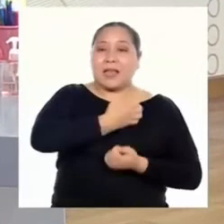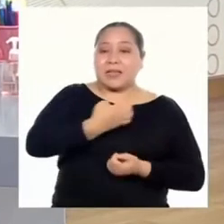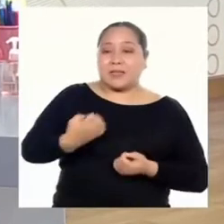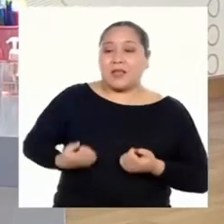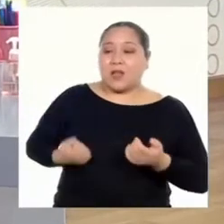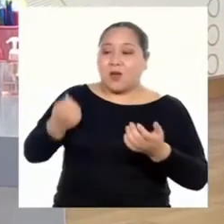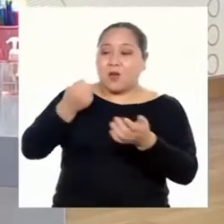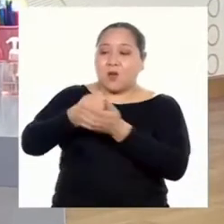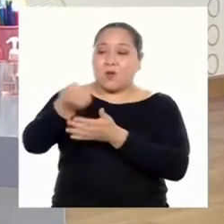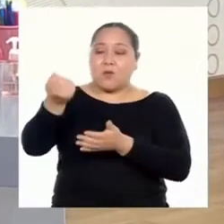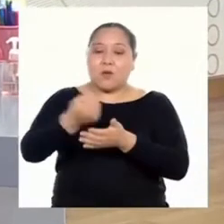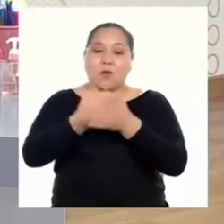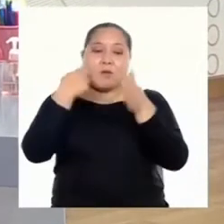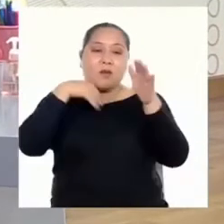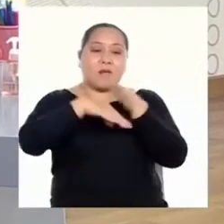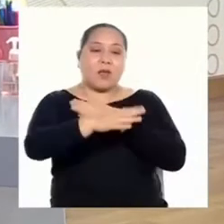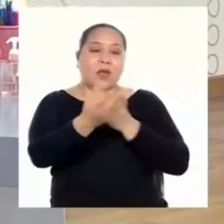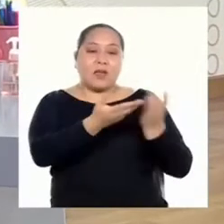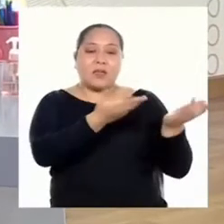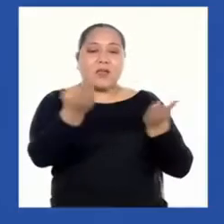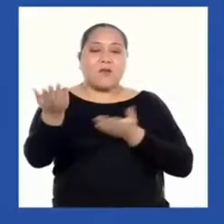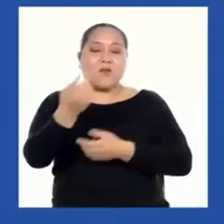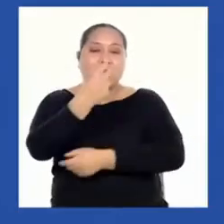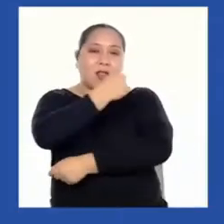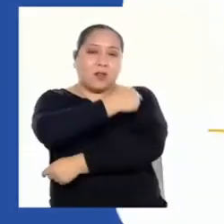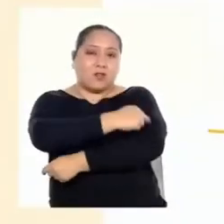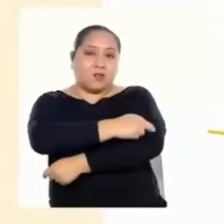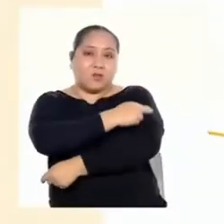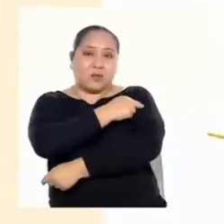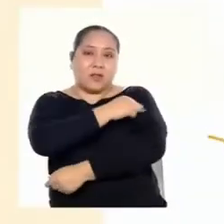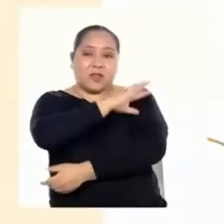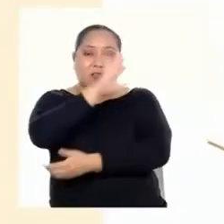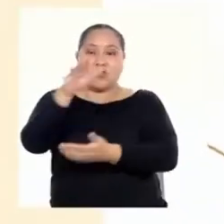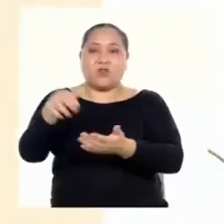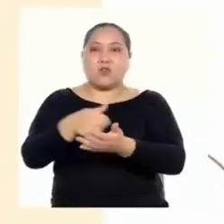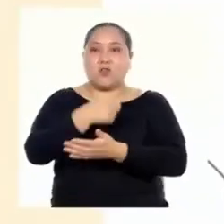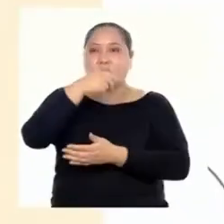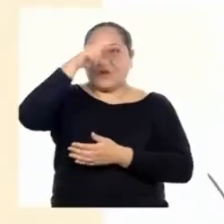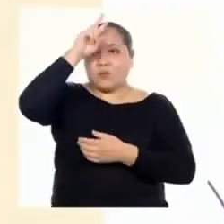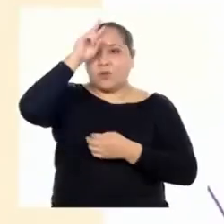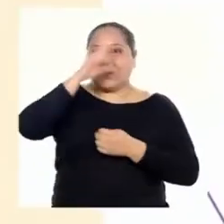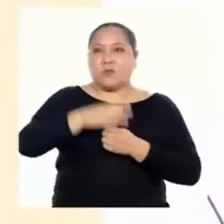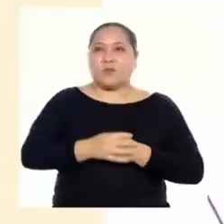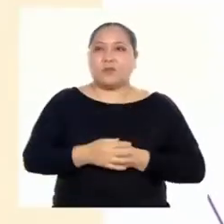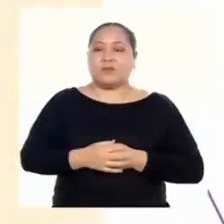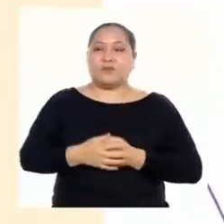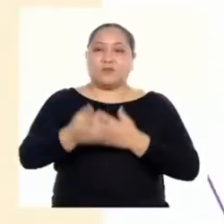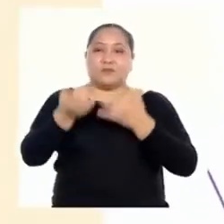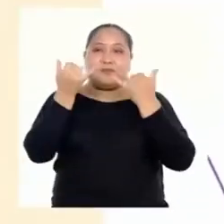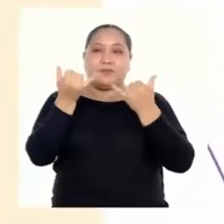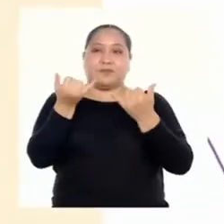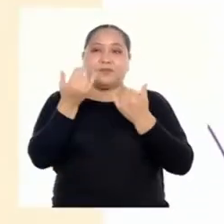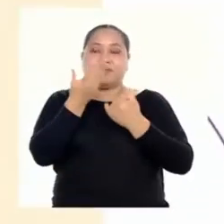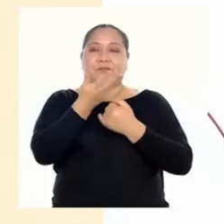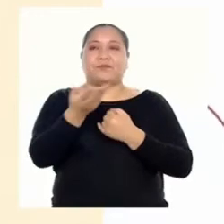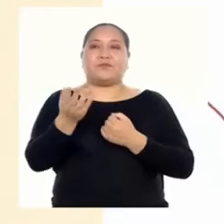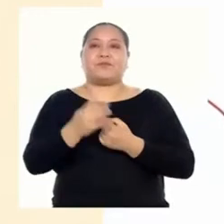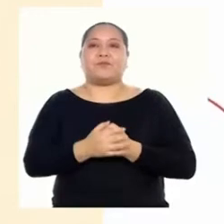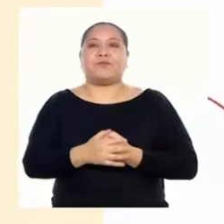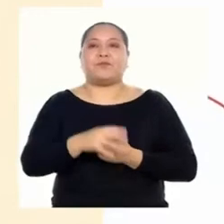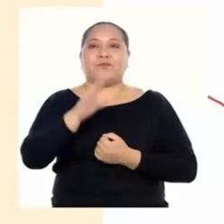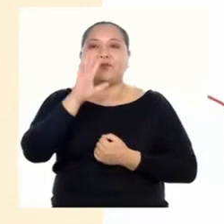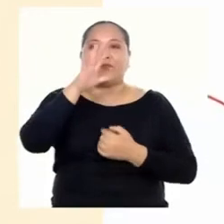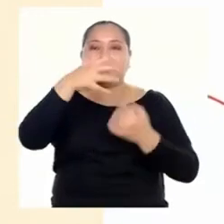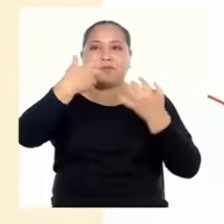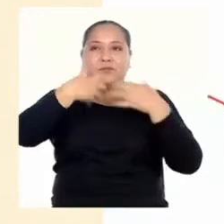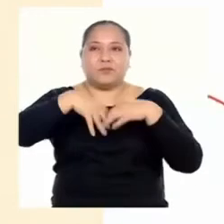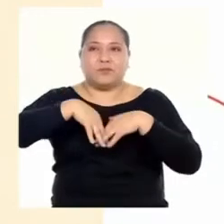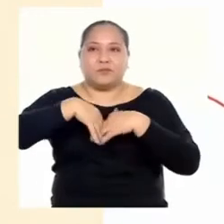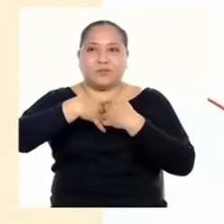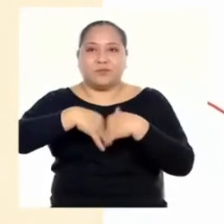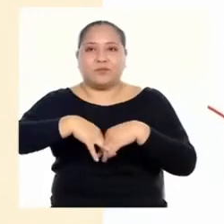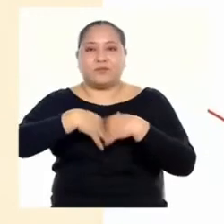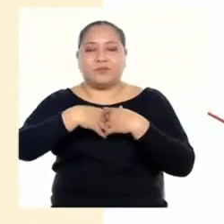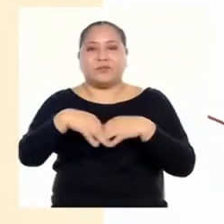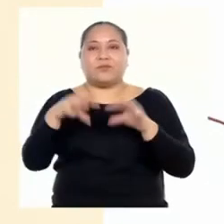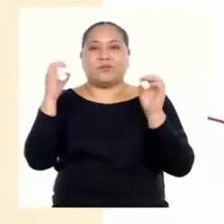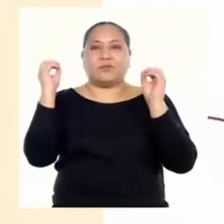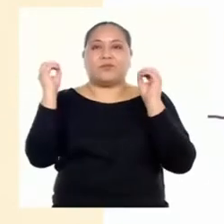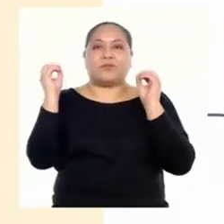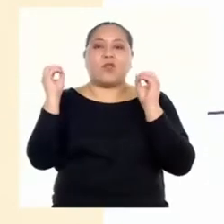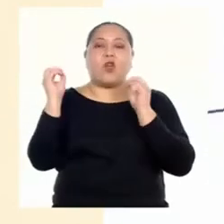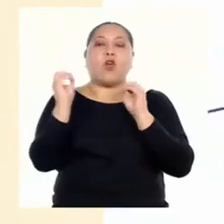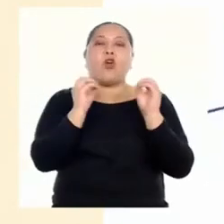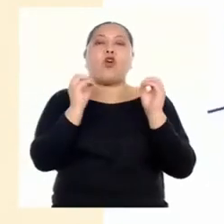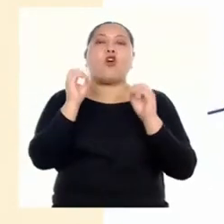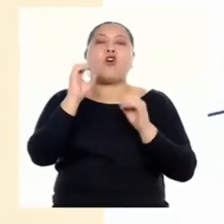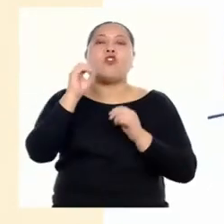para abastecer a los centros de salud en todo el Perú. La producción al día de lo que proveen 5 empresas productoras de